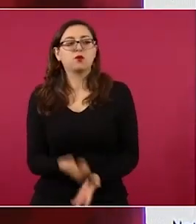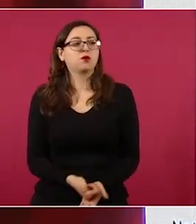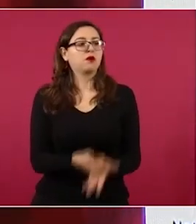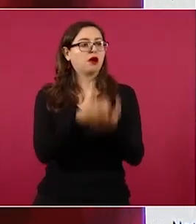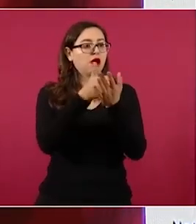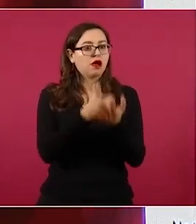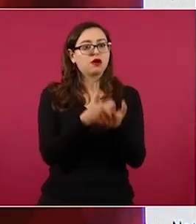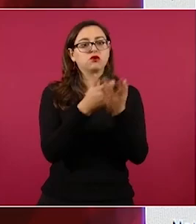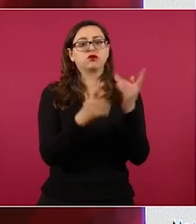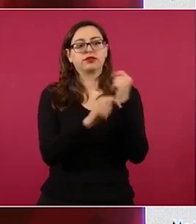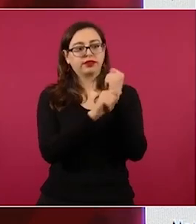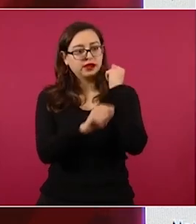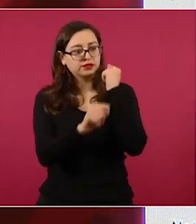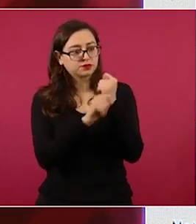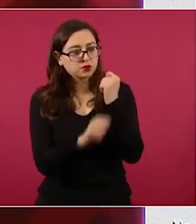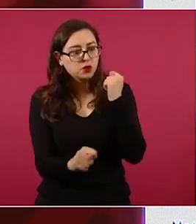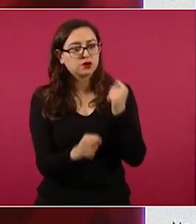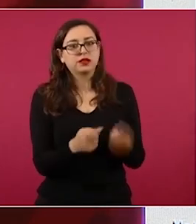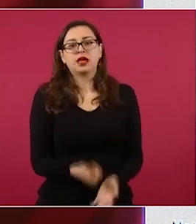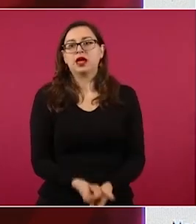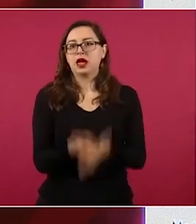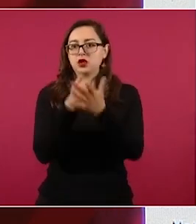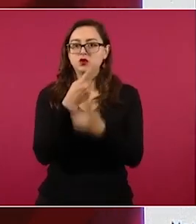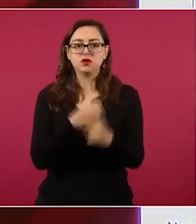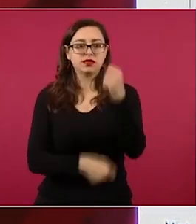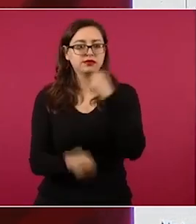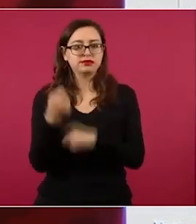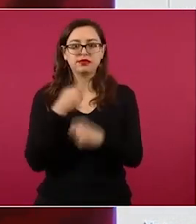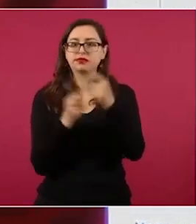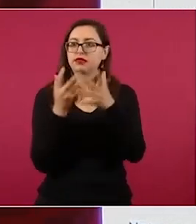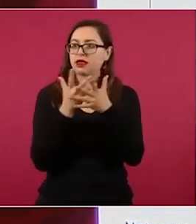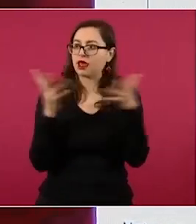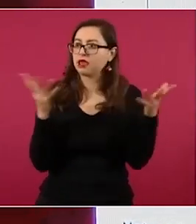de tiendas departamentales.